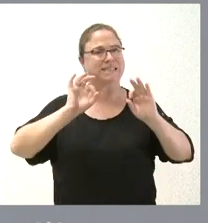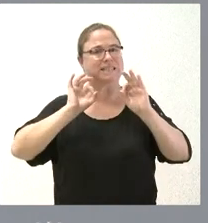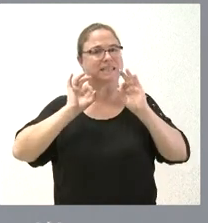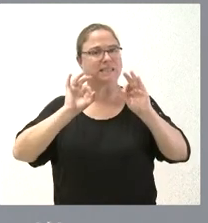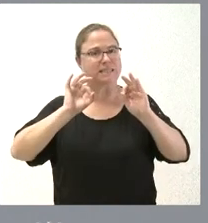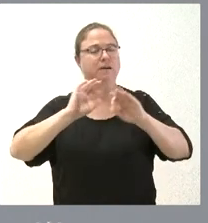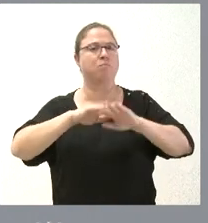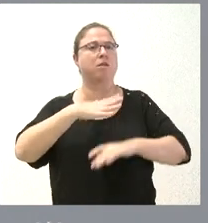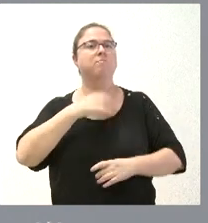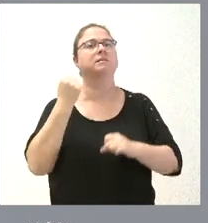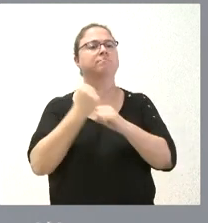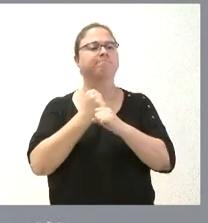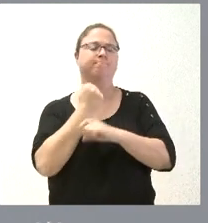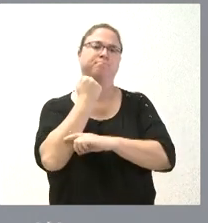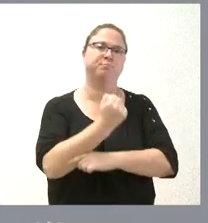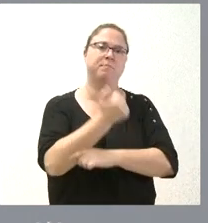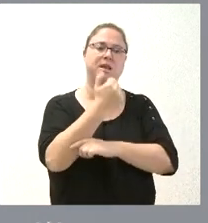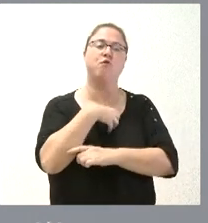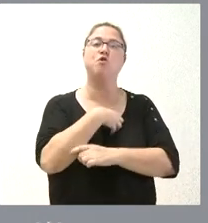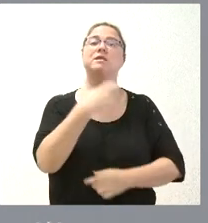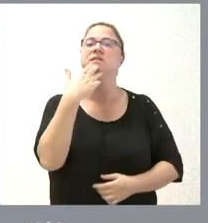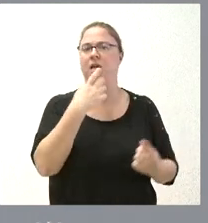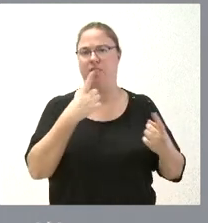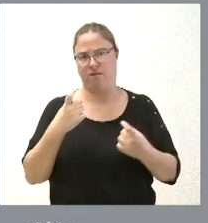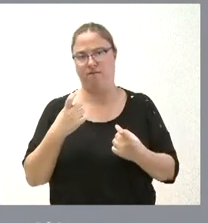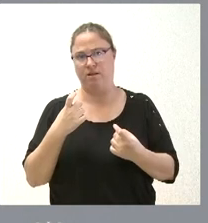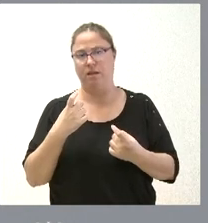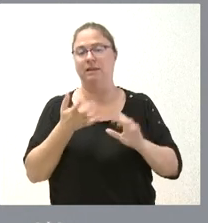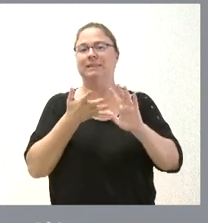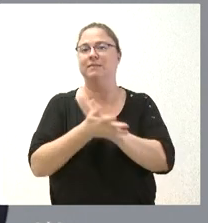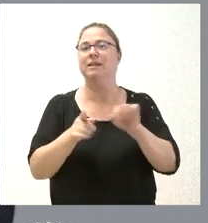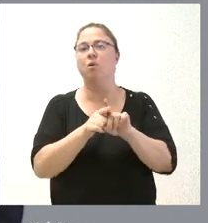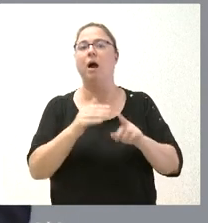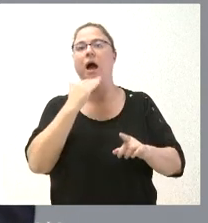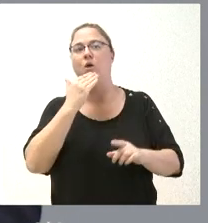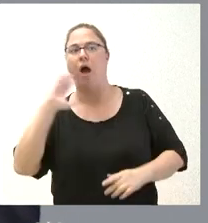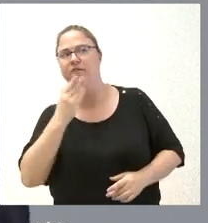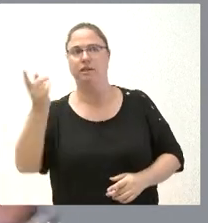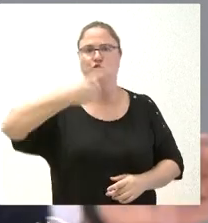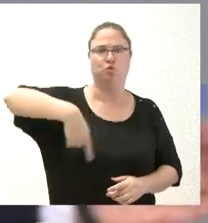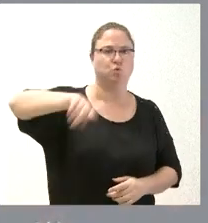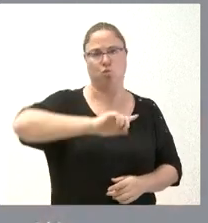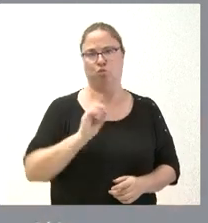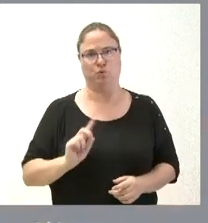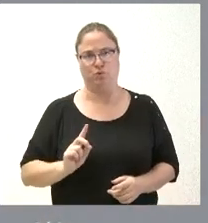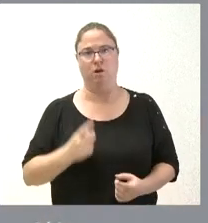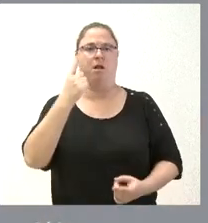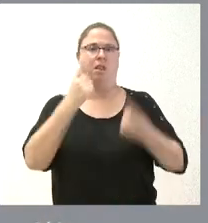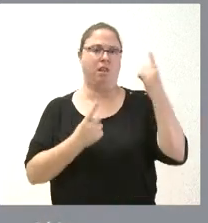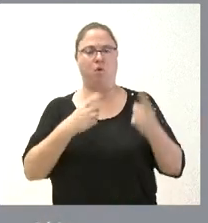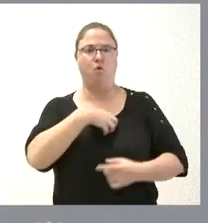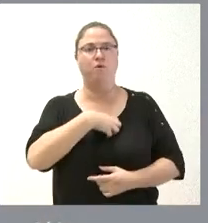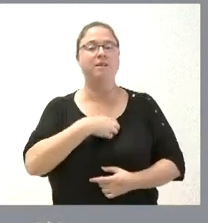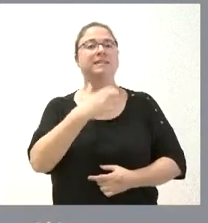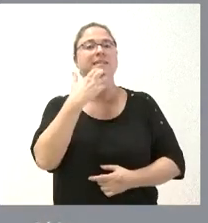se reforzaría esta tarea para esta función, si fuera preciso. Por tanto, no es algo que afecte al conjunto de todos los empleados públicos,